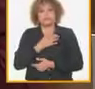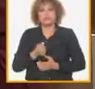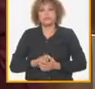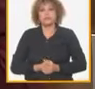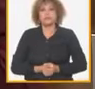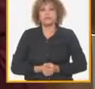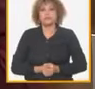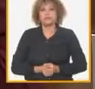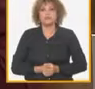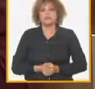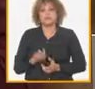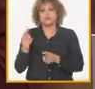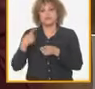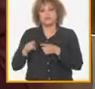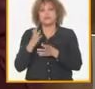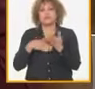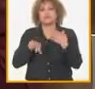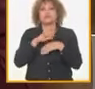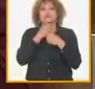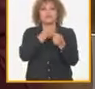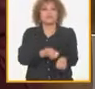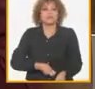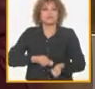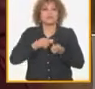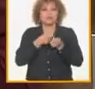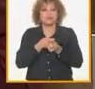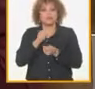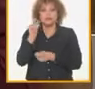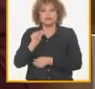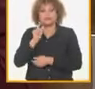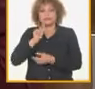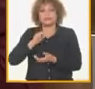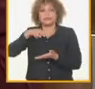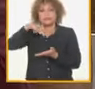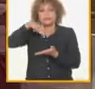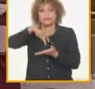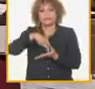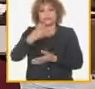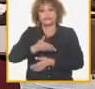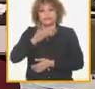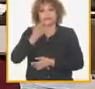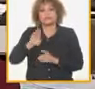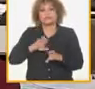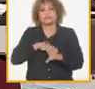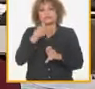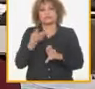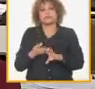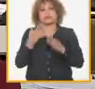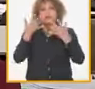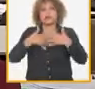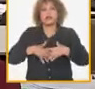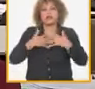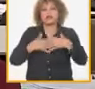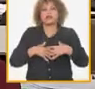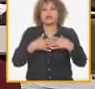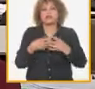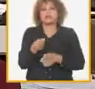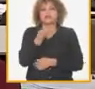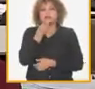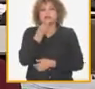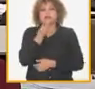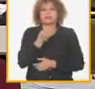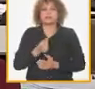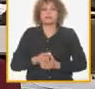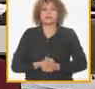país le damos la palabra al ministro de agricultura y de AER y después al ministro de industria alimentaria compañero Humberto si